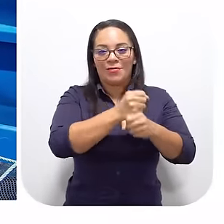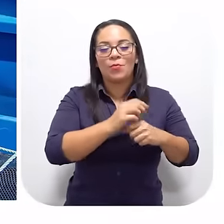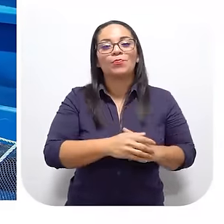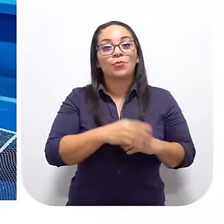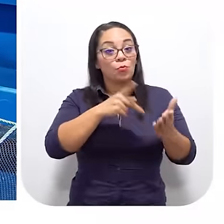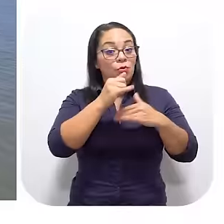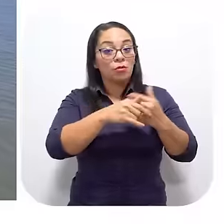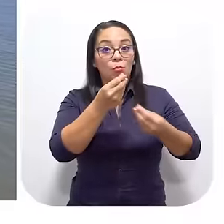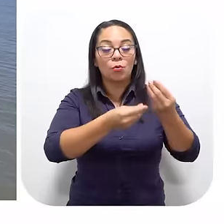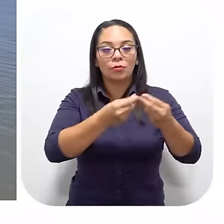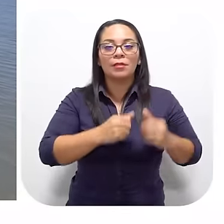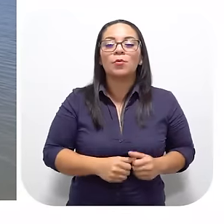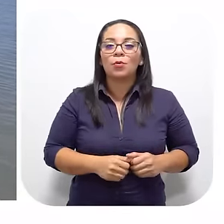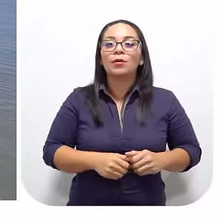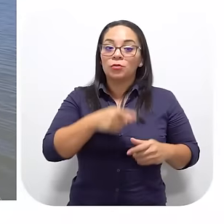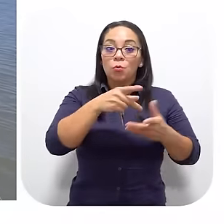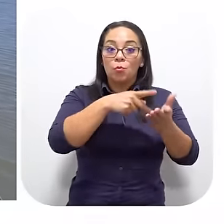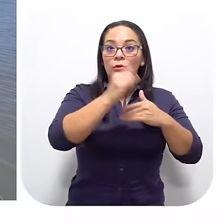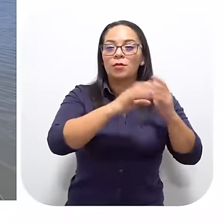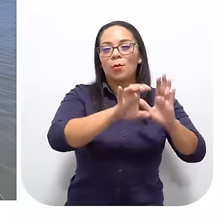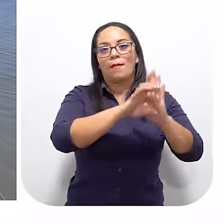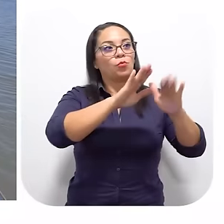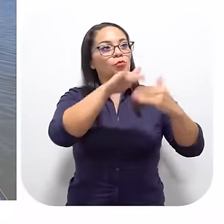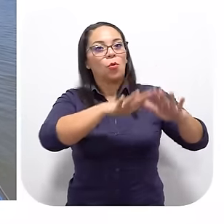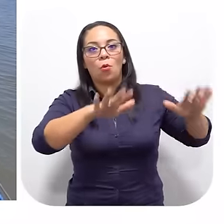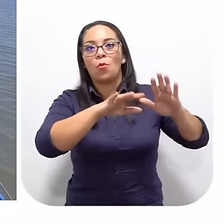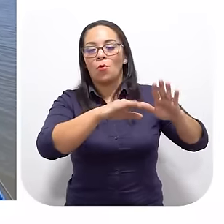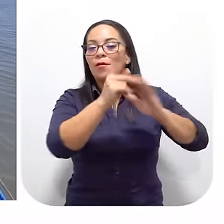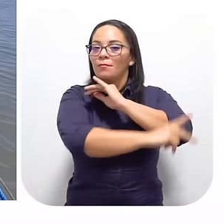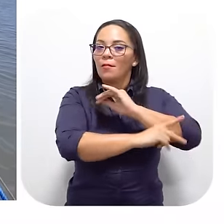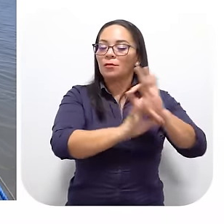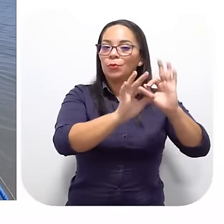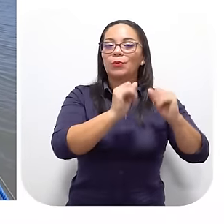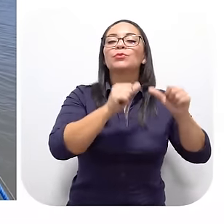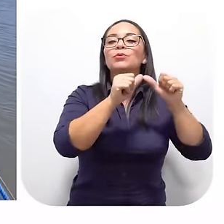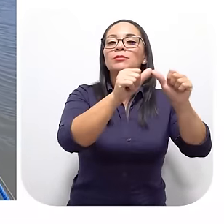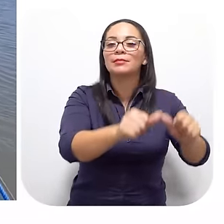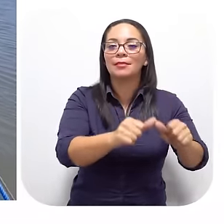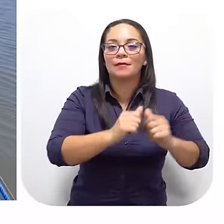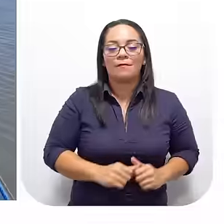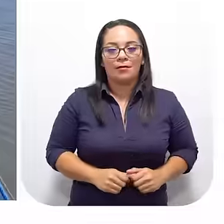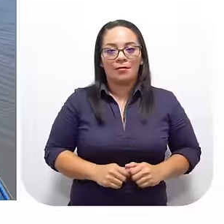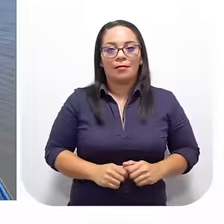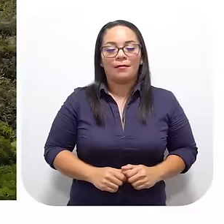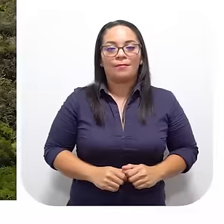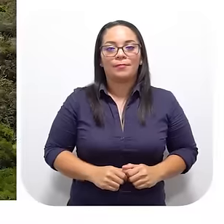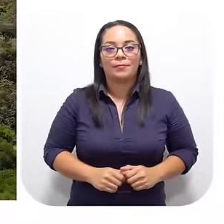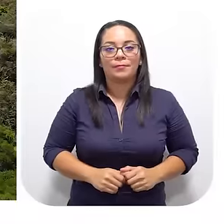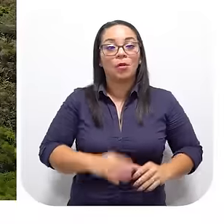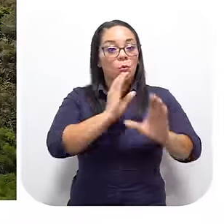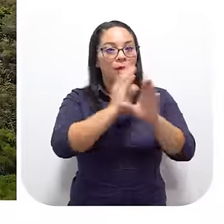No es simplemente Un proyecto productivo Sino más bien Es un proyecto Ejemplo A nivel nacional De sostenibilidad